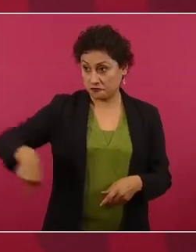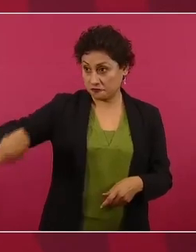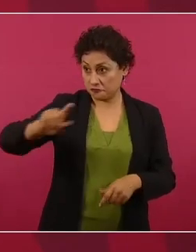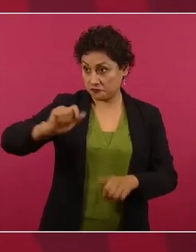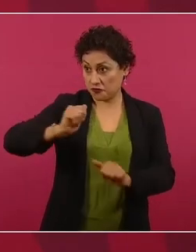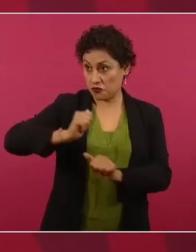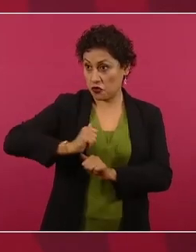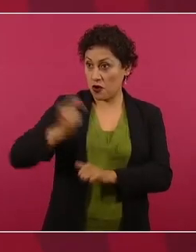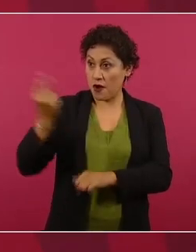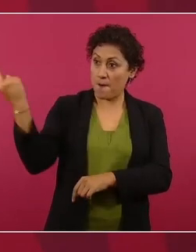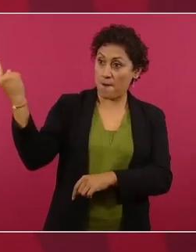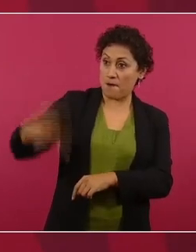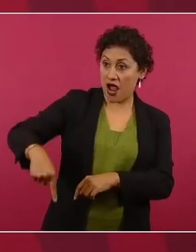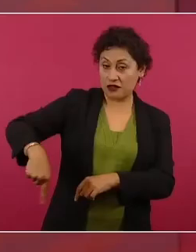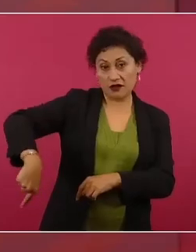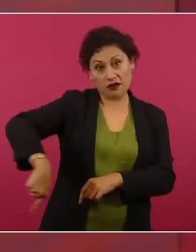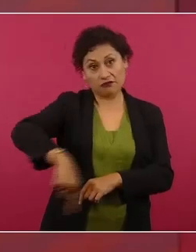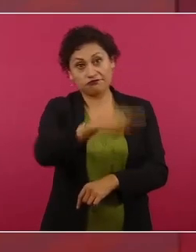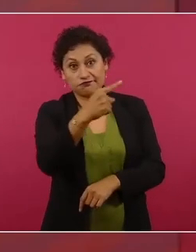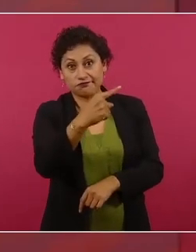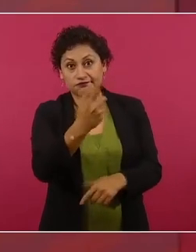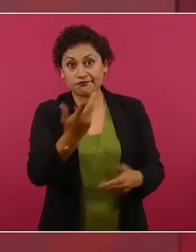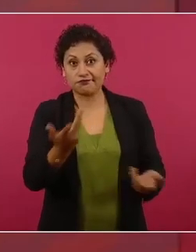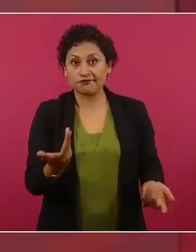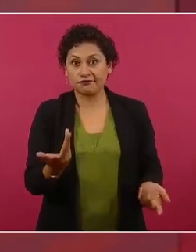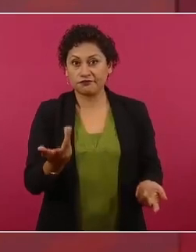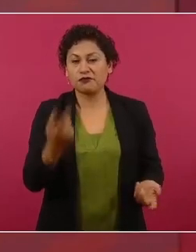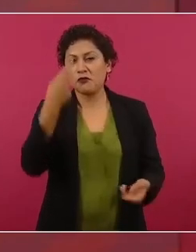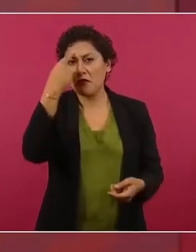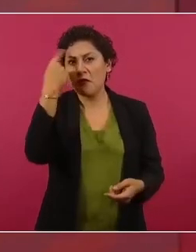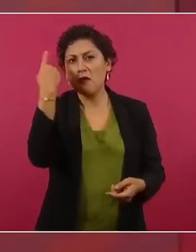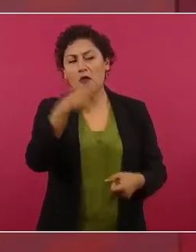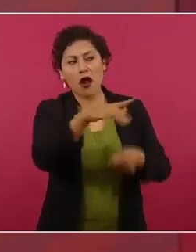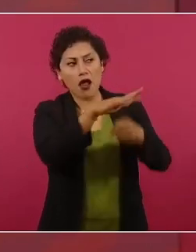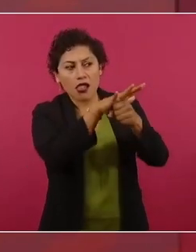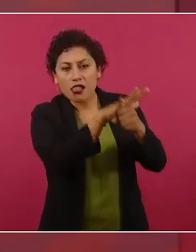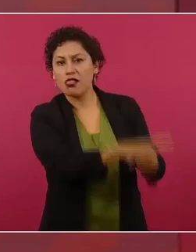que reprimieran?